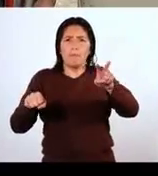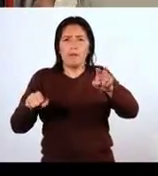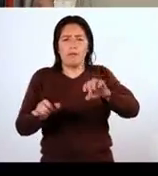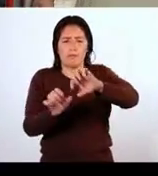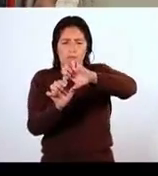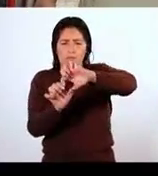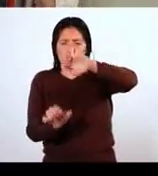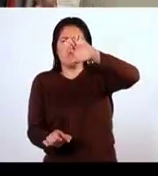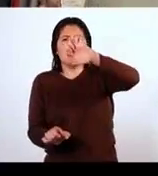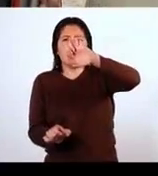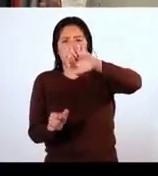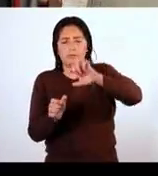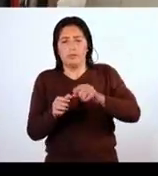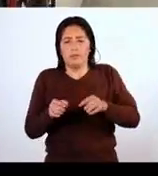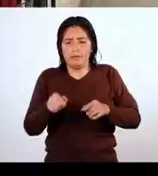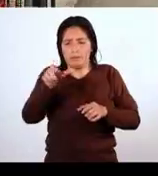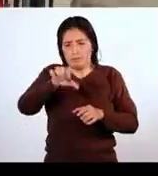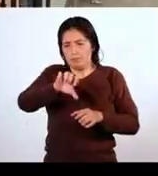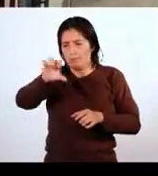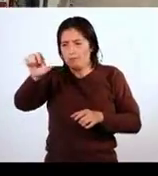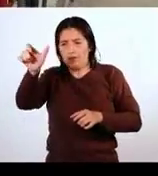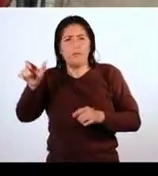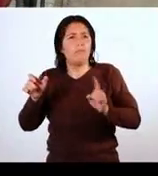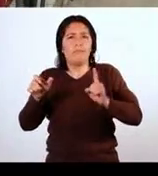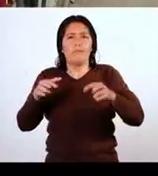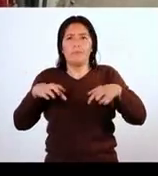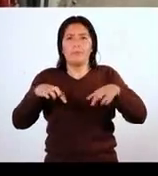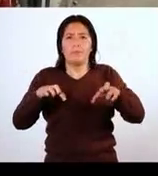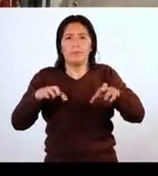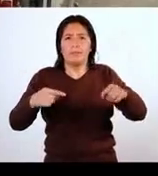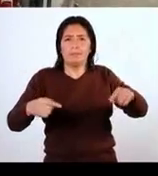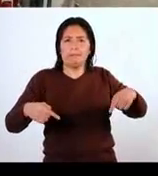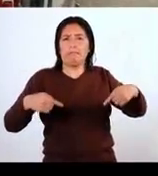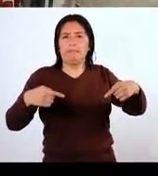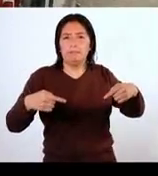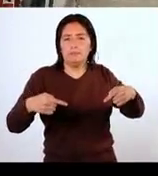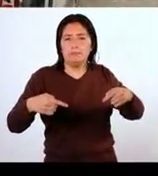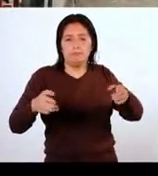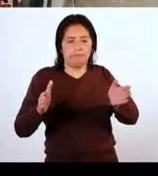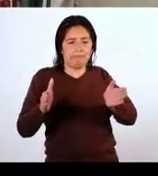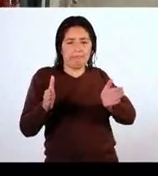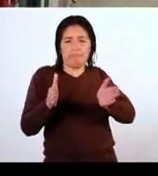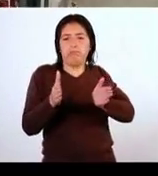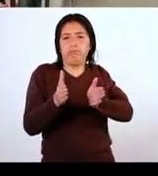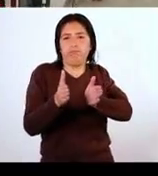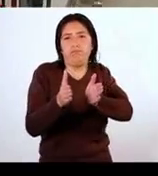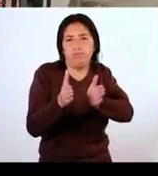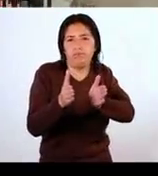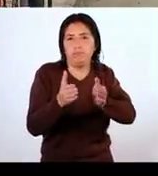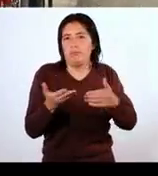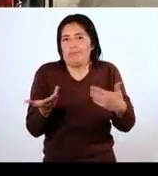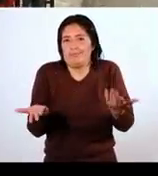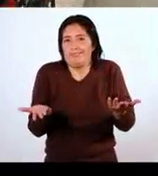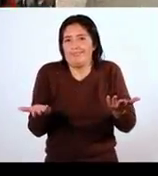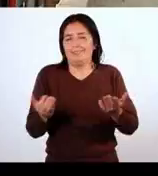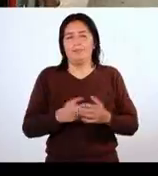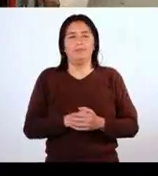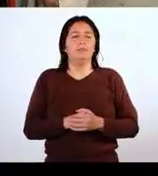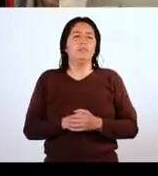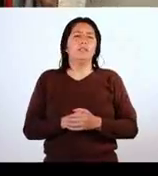en este fierro, el cual no permite el pase de esta silla clínica.